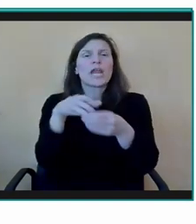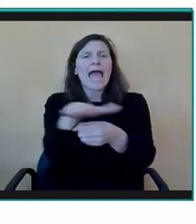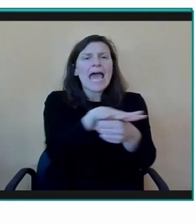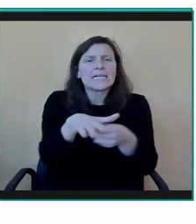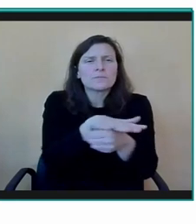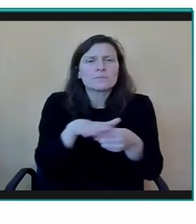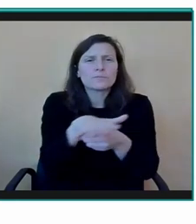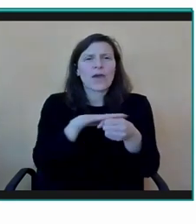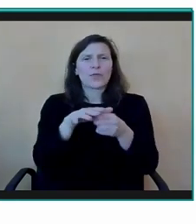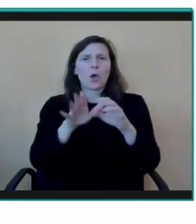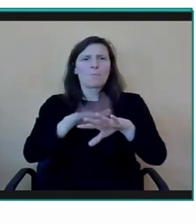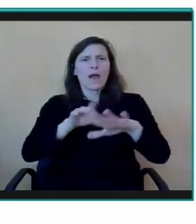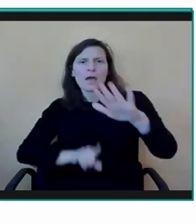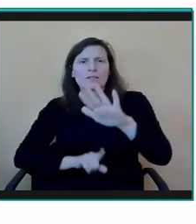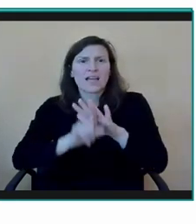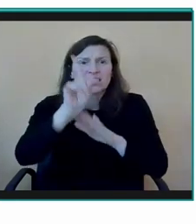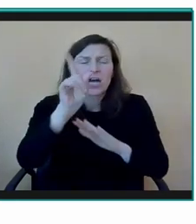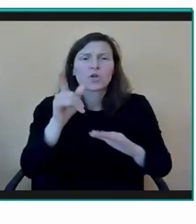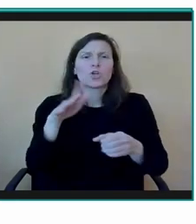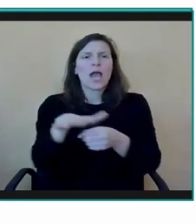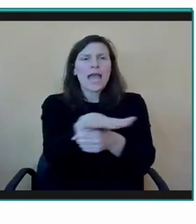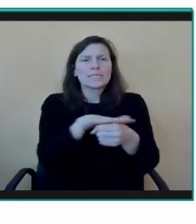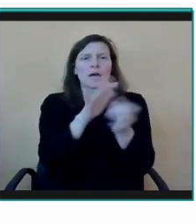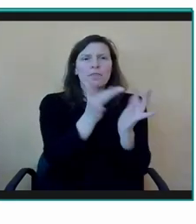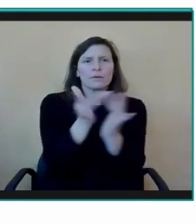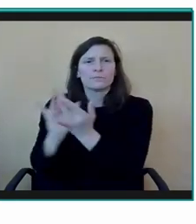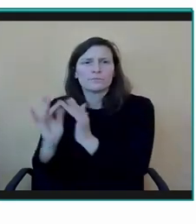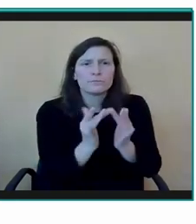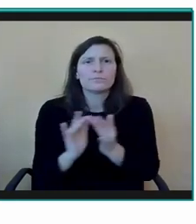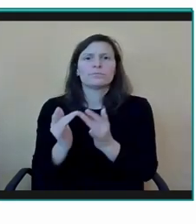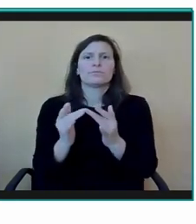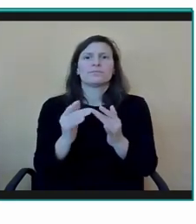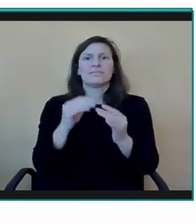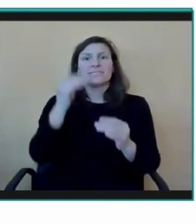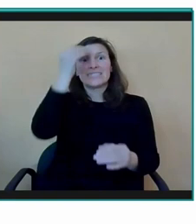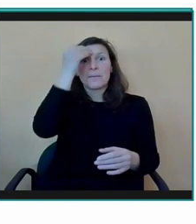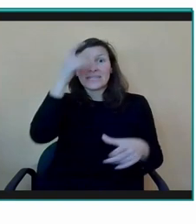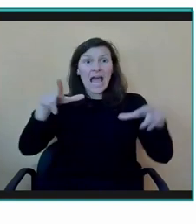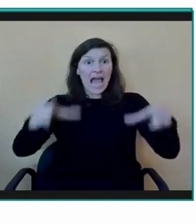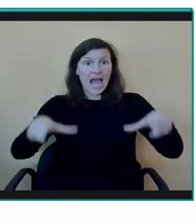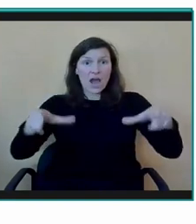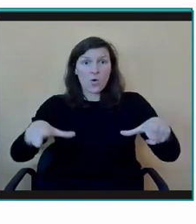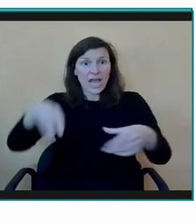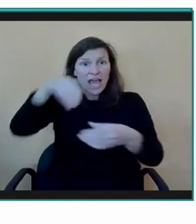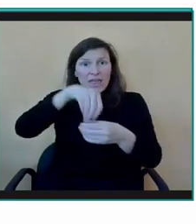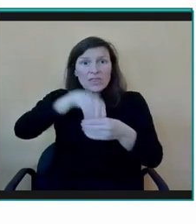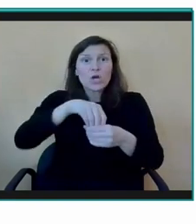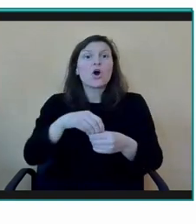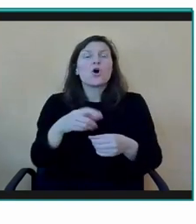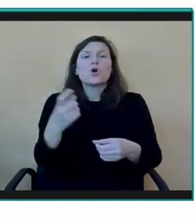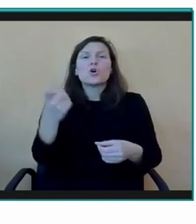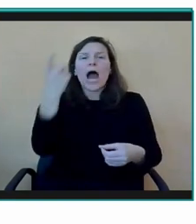creemos, a los que creemos que las aulas tienen que estar llenas de alumnado